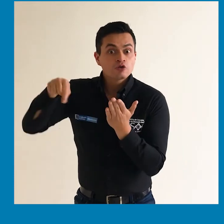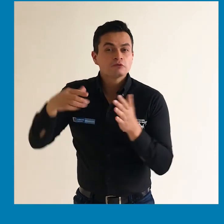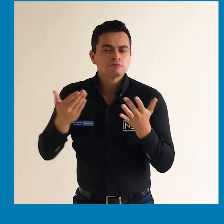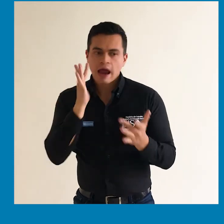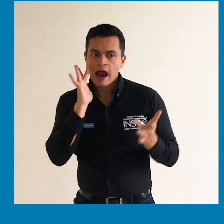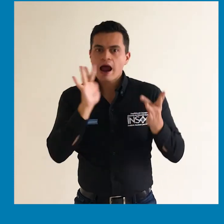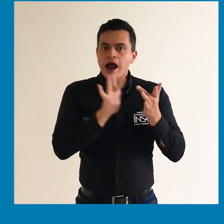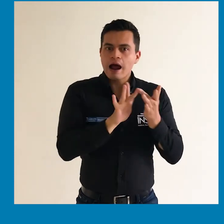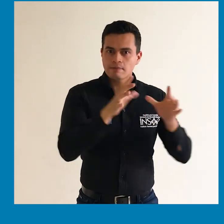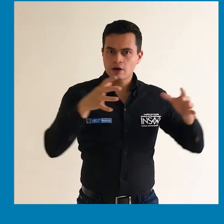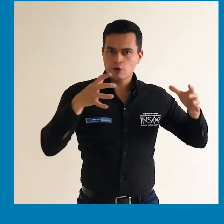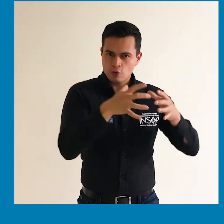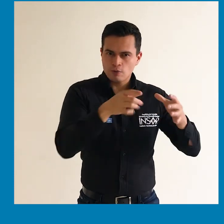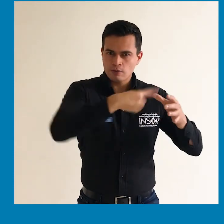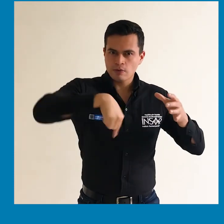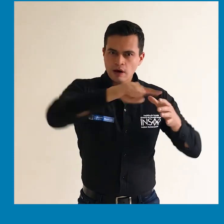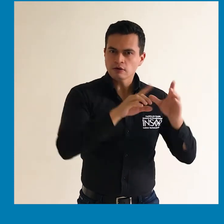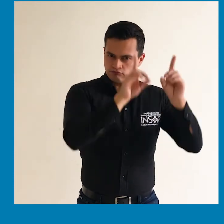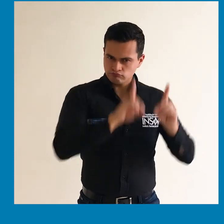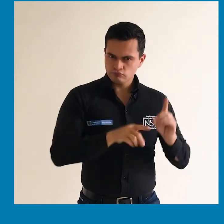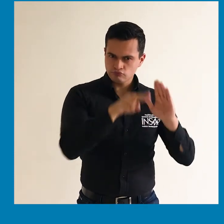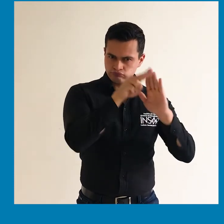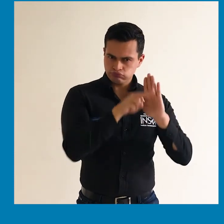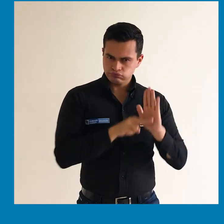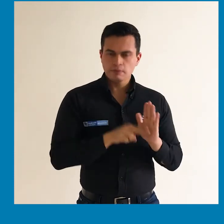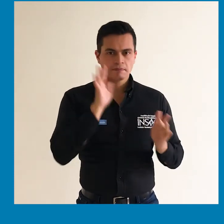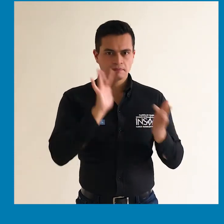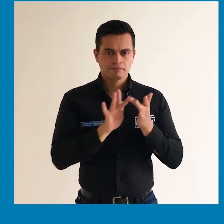conforme a las directrices adoptadas por aquel.